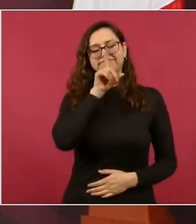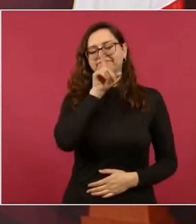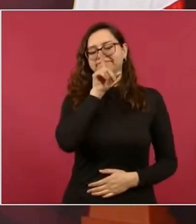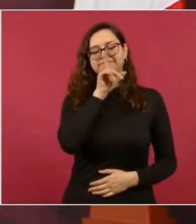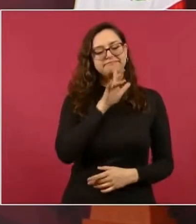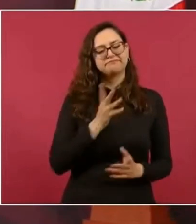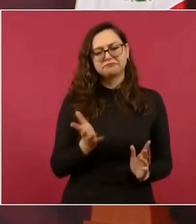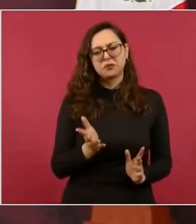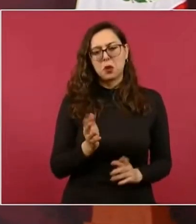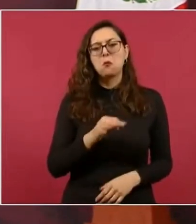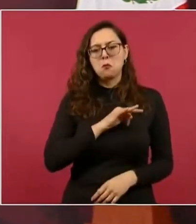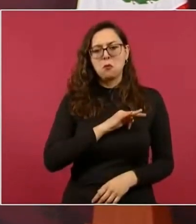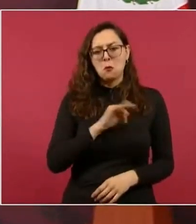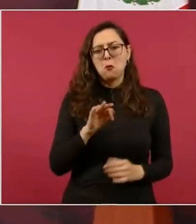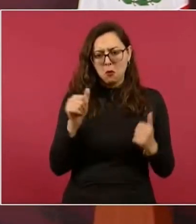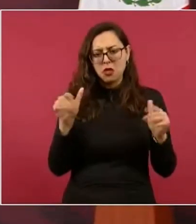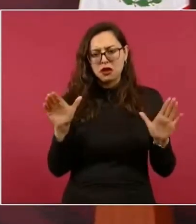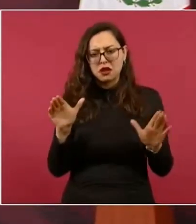nada.